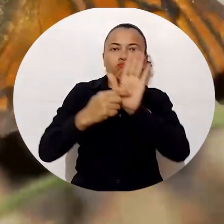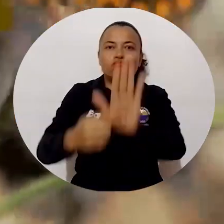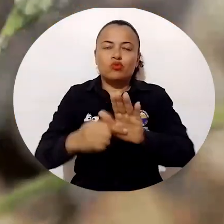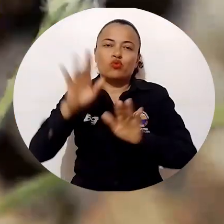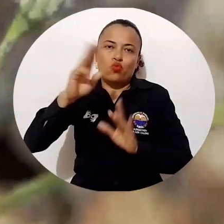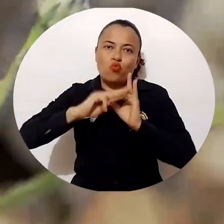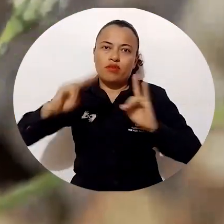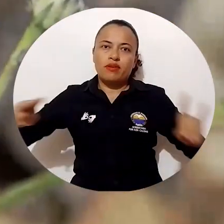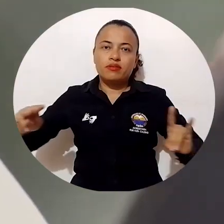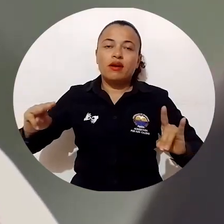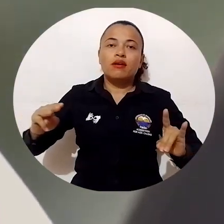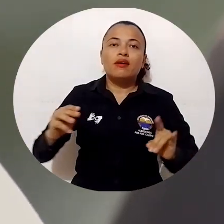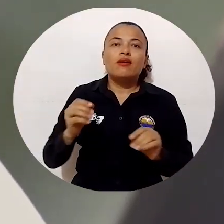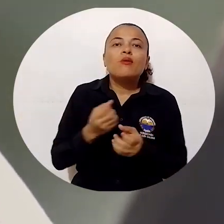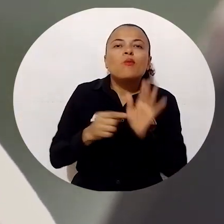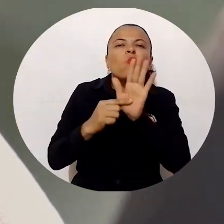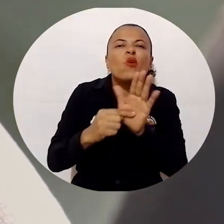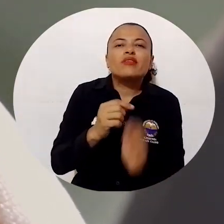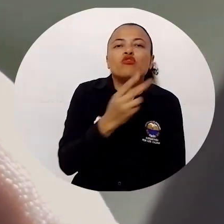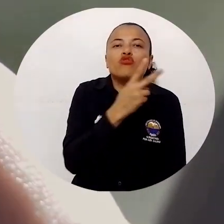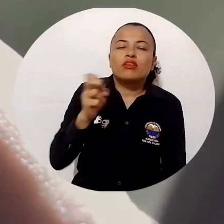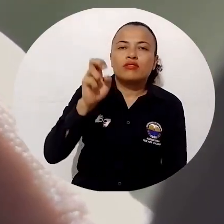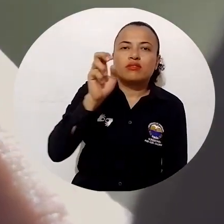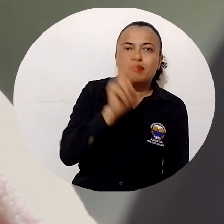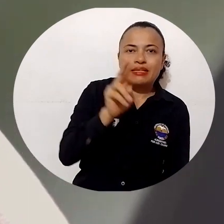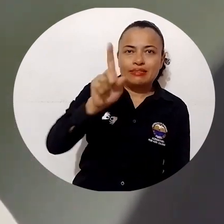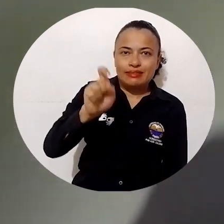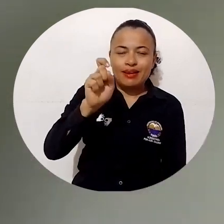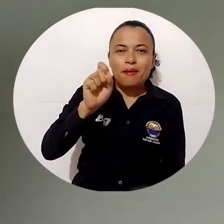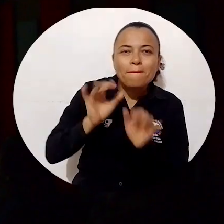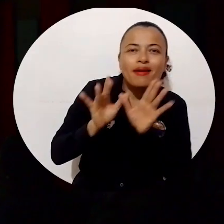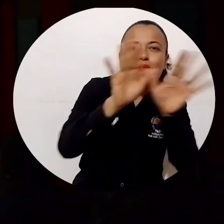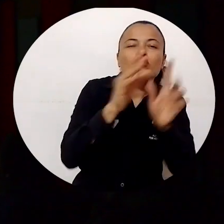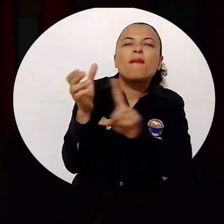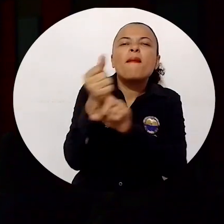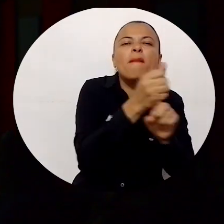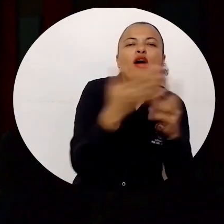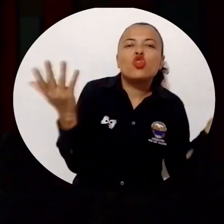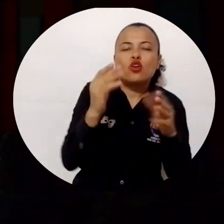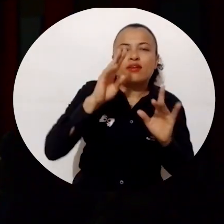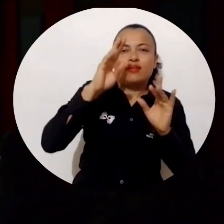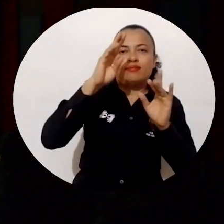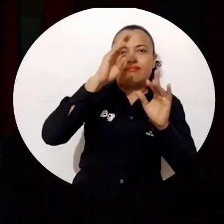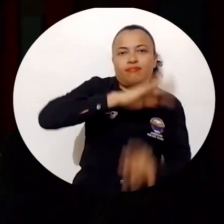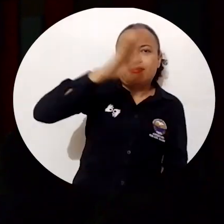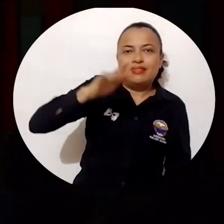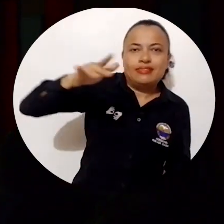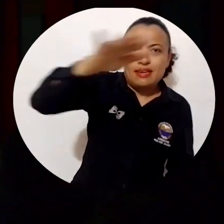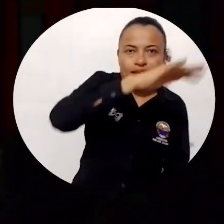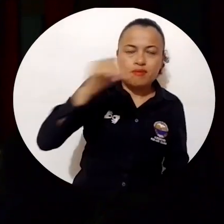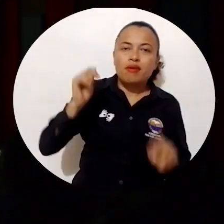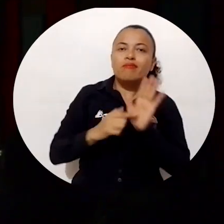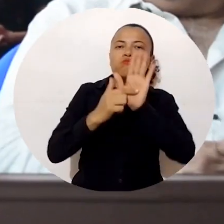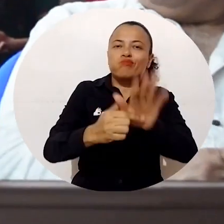296 especies de mariposas encontradas en diferentes zonas de la Sierra Nevada. Las muestras audiovisuales se proyectaron en la Sala La